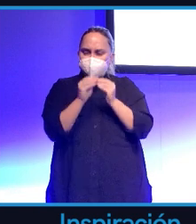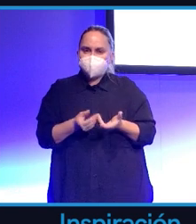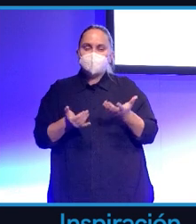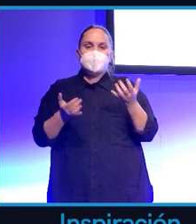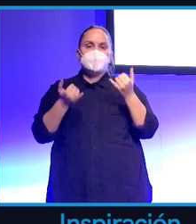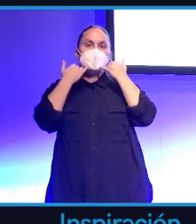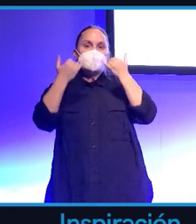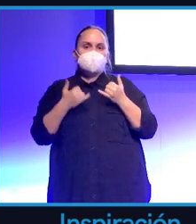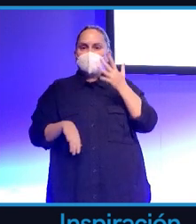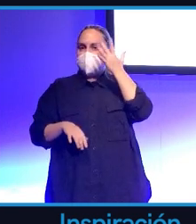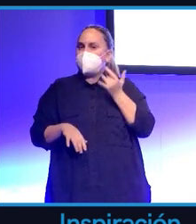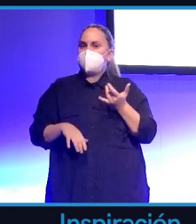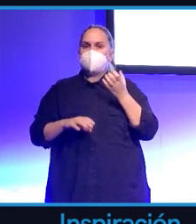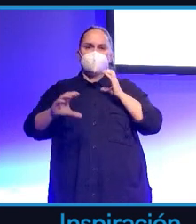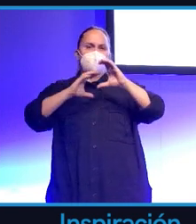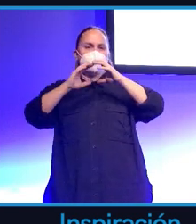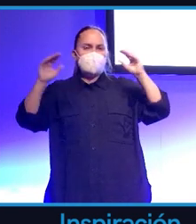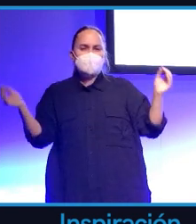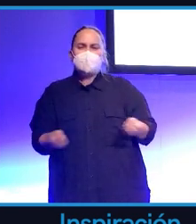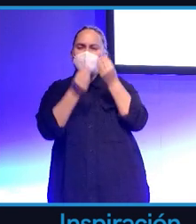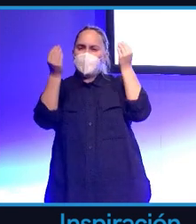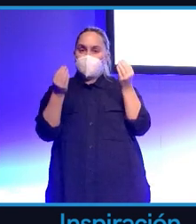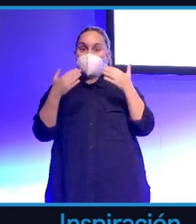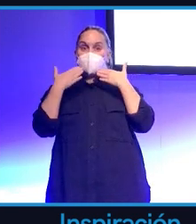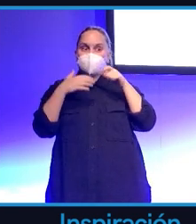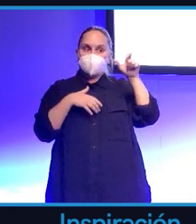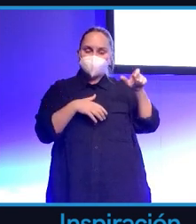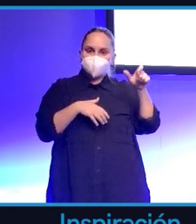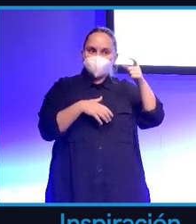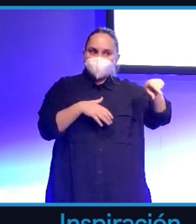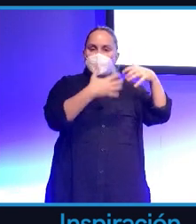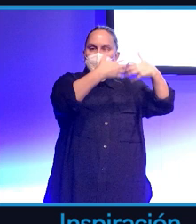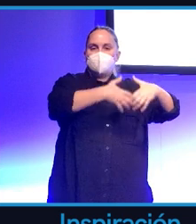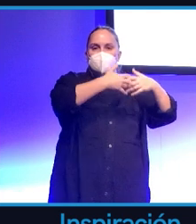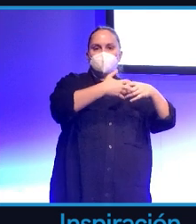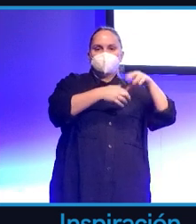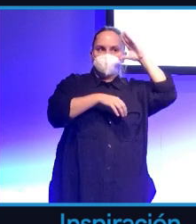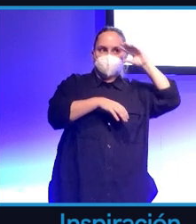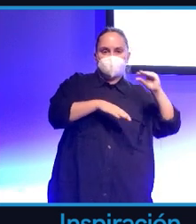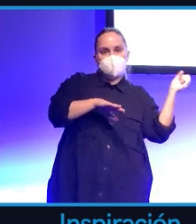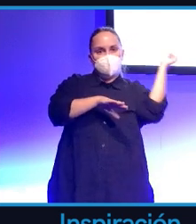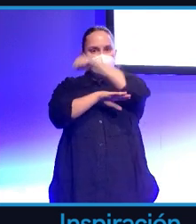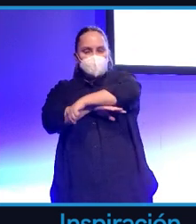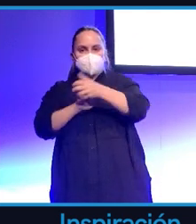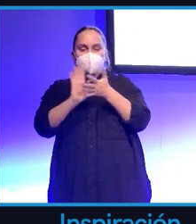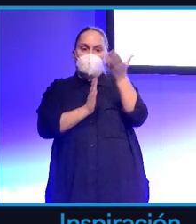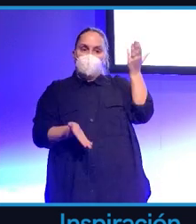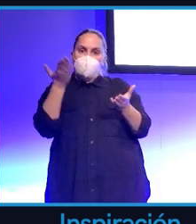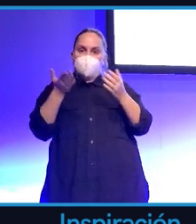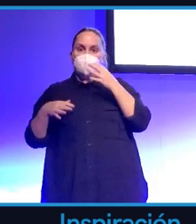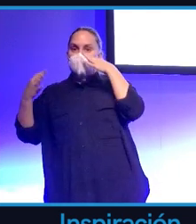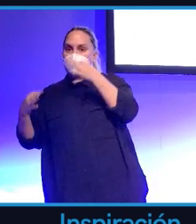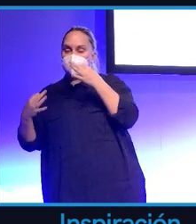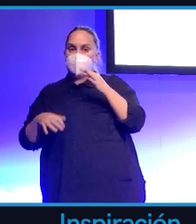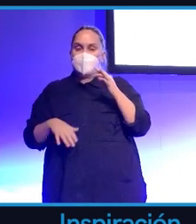mejores comunicaciones. Entonces, abre muchísimas posibilidades que hacen que los beneficios sean mucho más importantes que los riesgos,